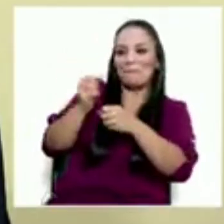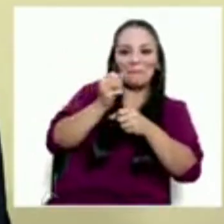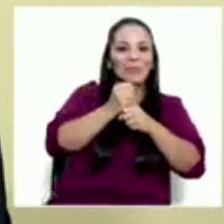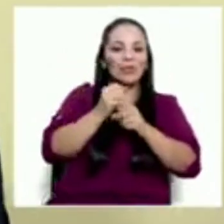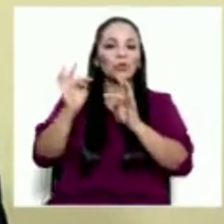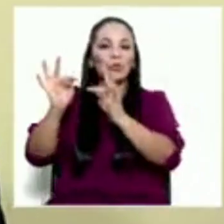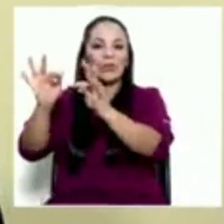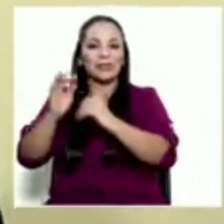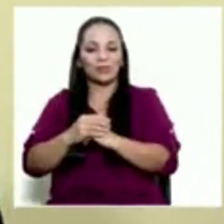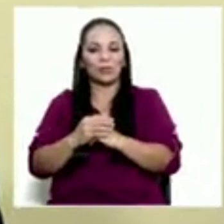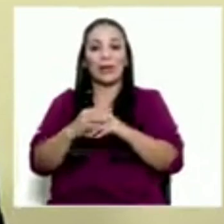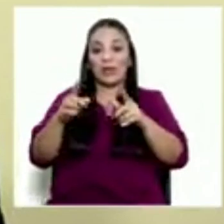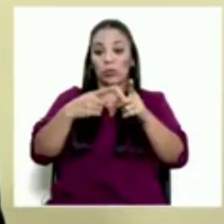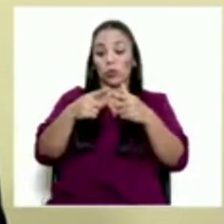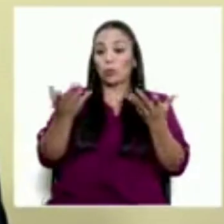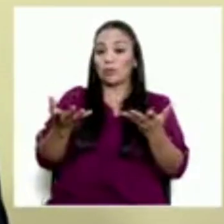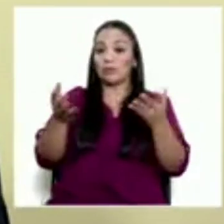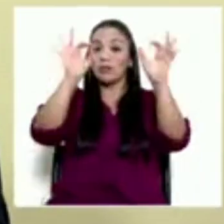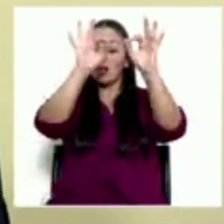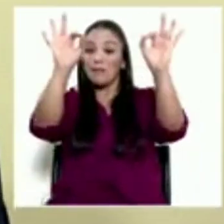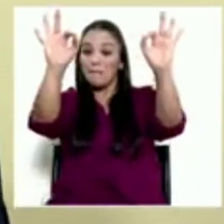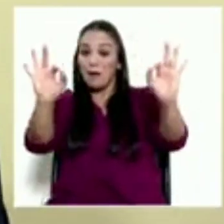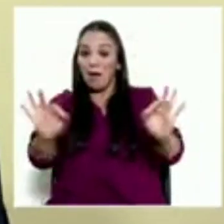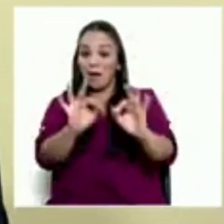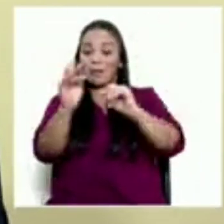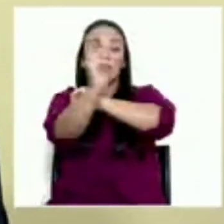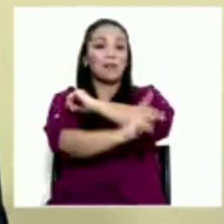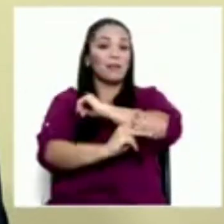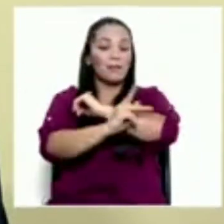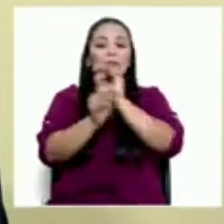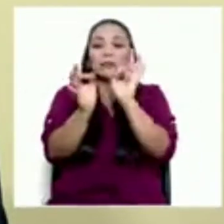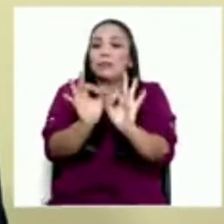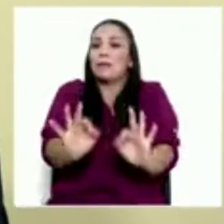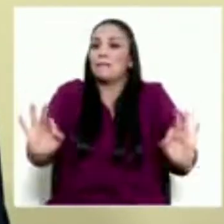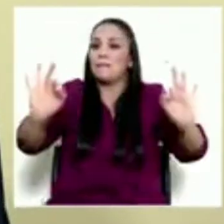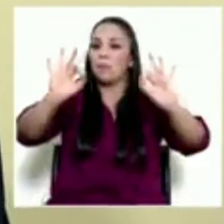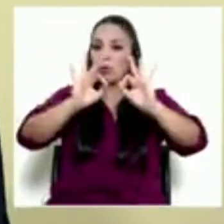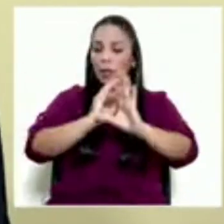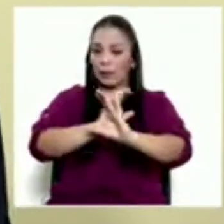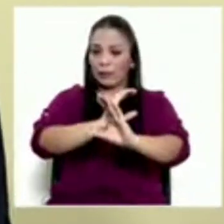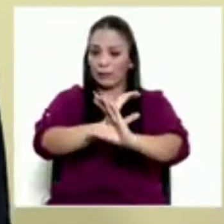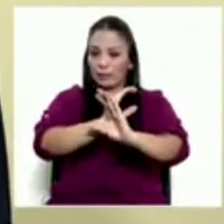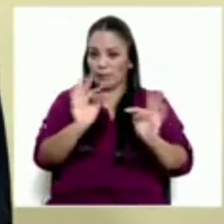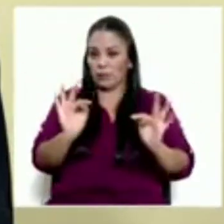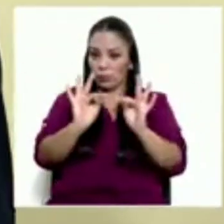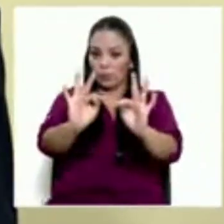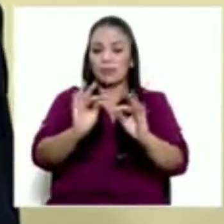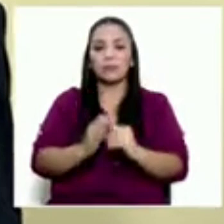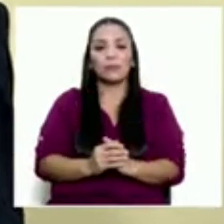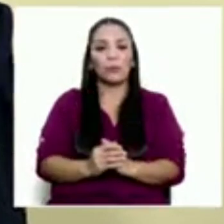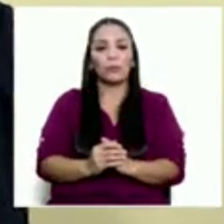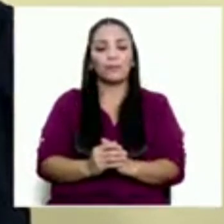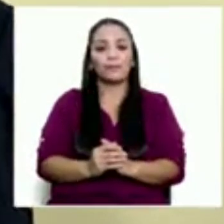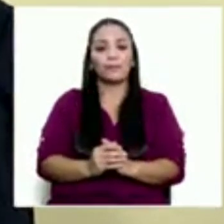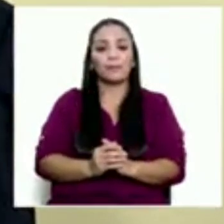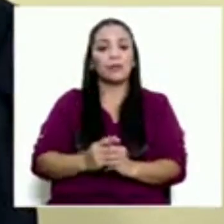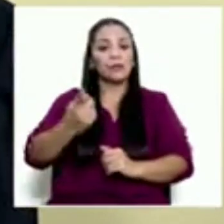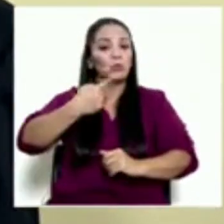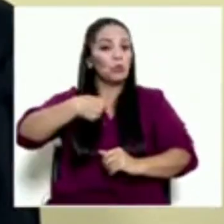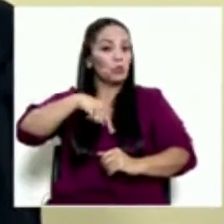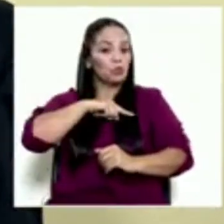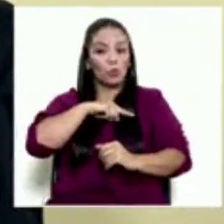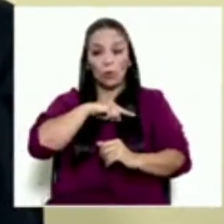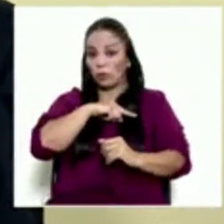La marca país es importante y en el tanto no defendamos